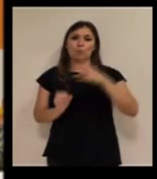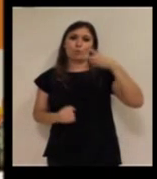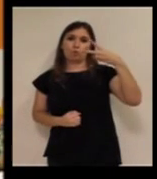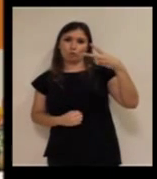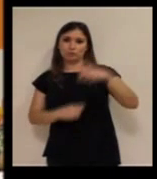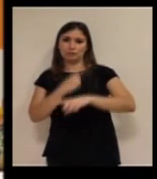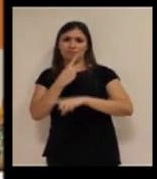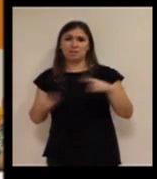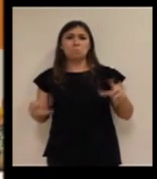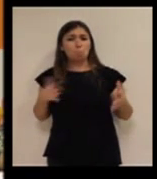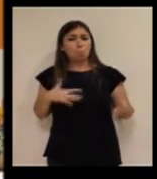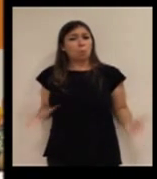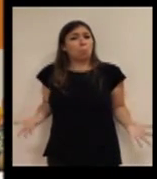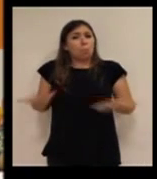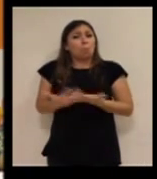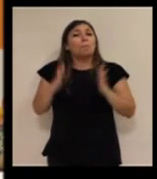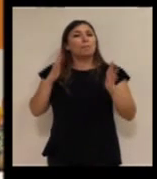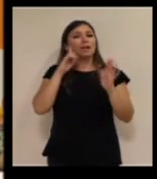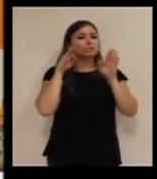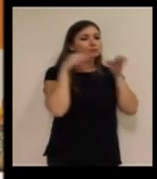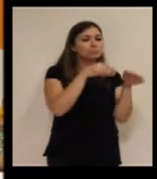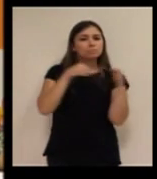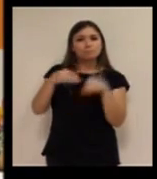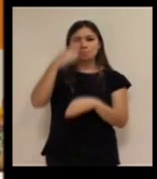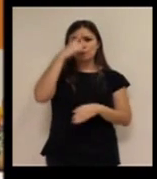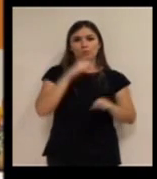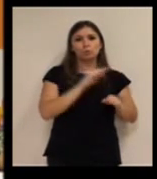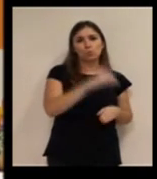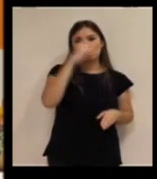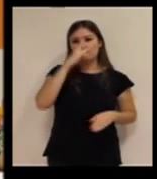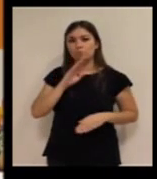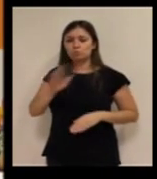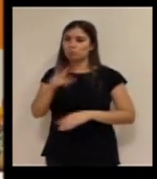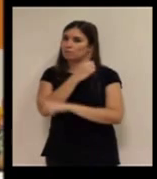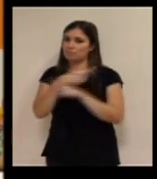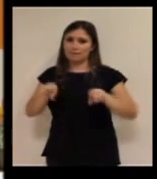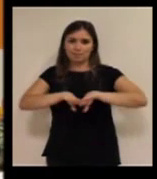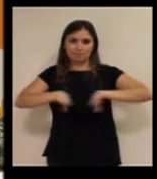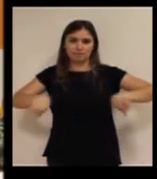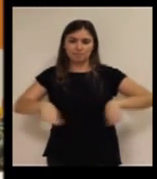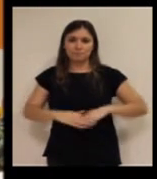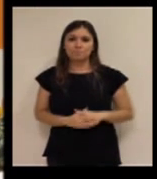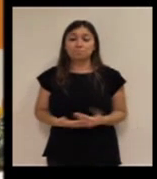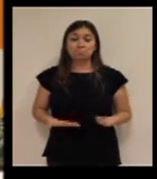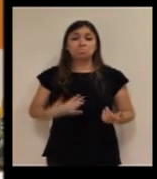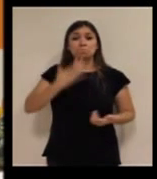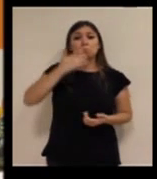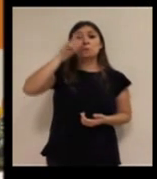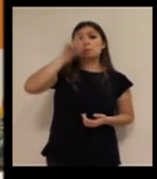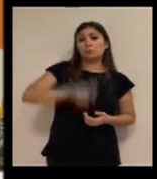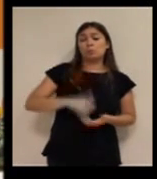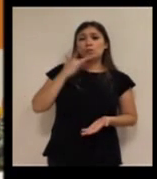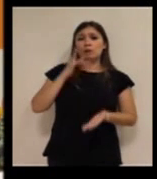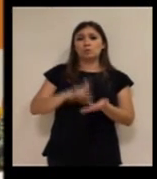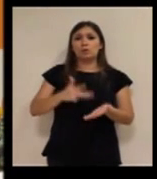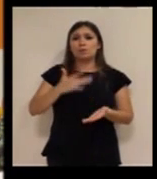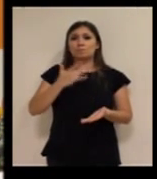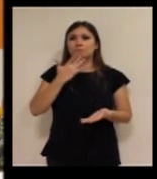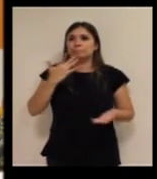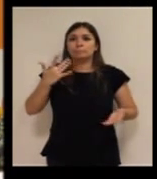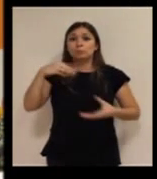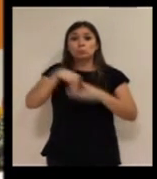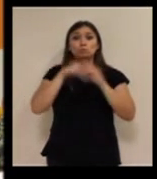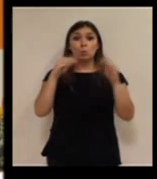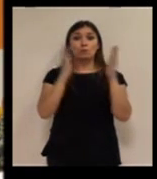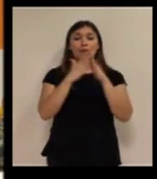que pueden ser complementarios, pero que están dirigidos a perfiles diferentes. Es muy distinta la persona que puede tener un siniestro X